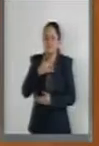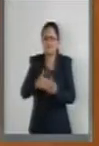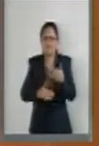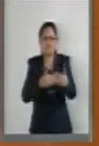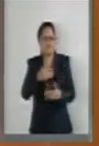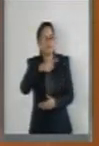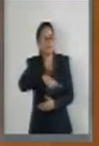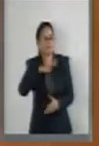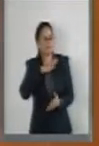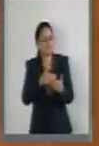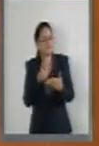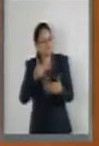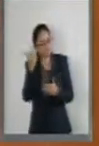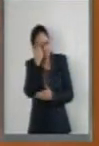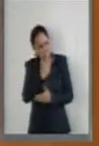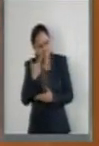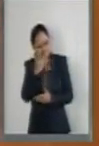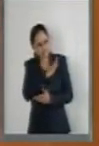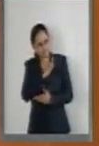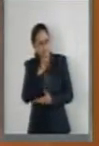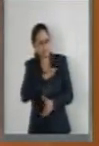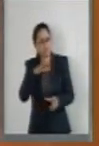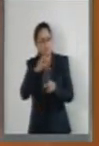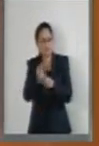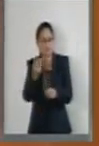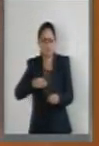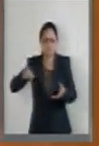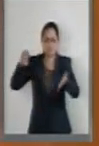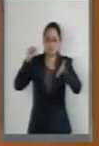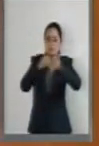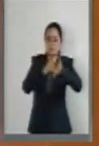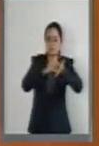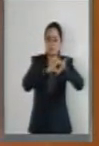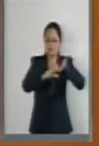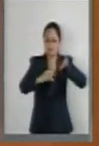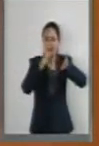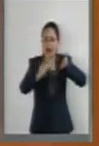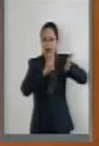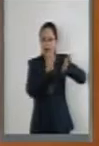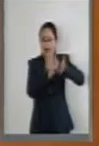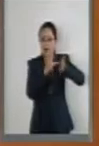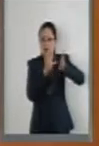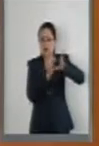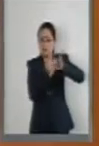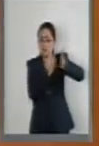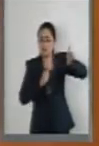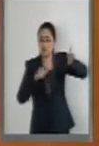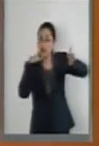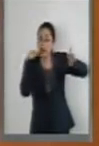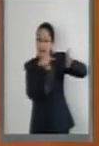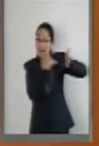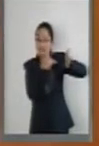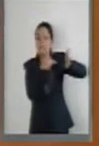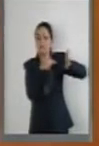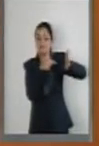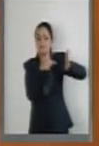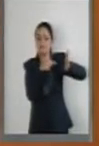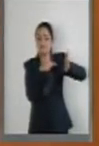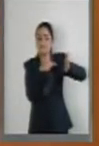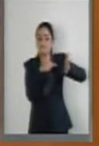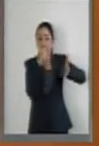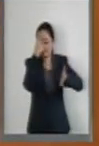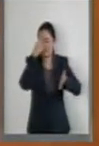públicas y en las decisiones del Estado. A mí me parece, senadoras y senadores, que